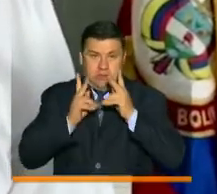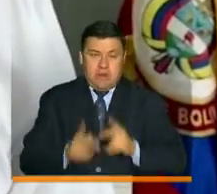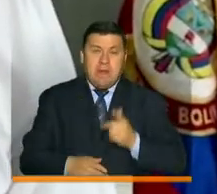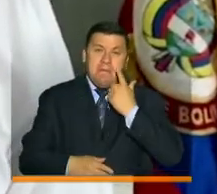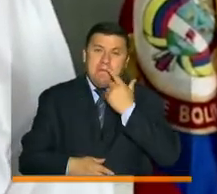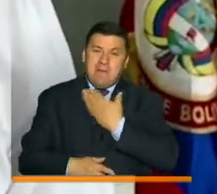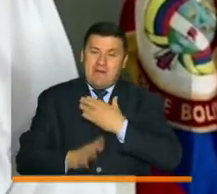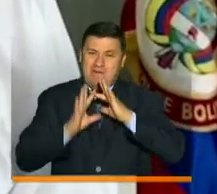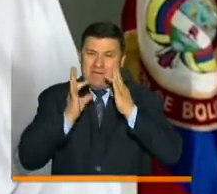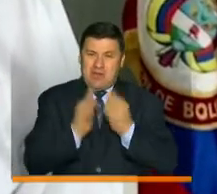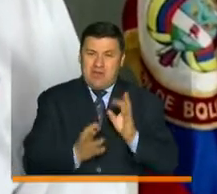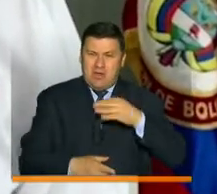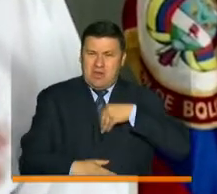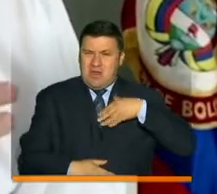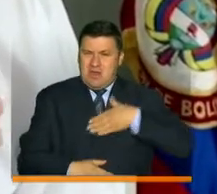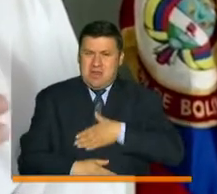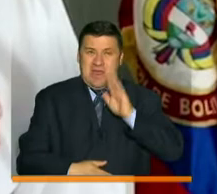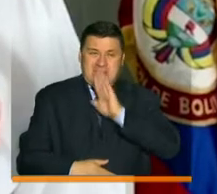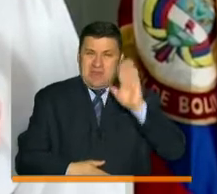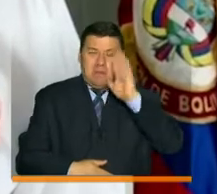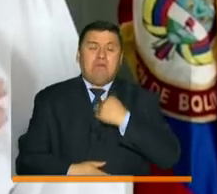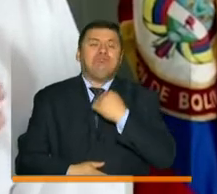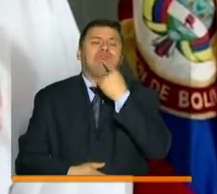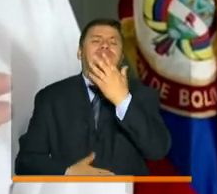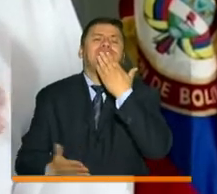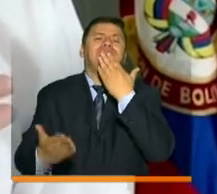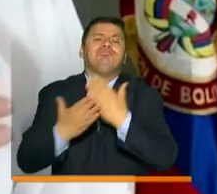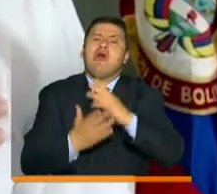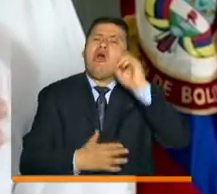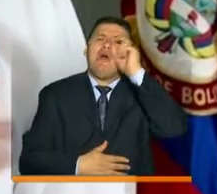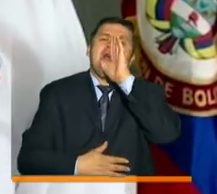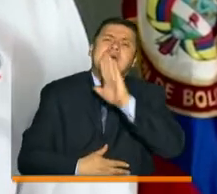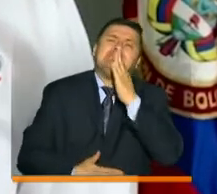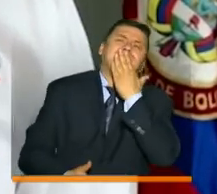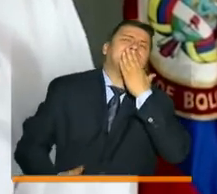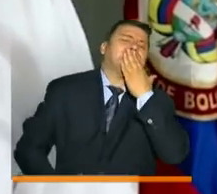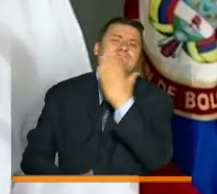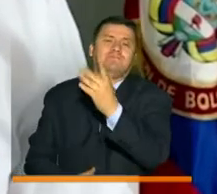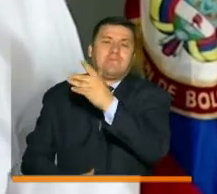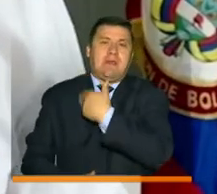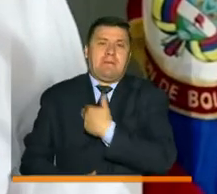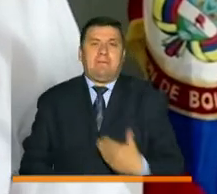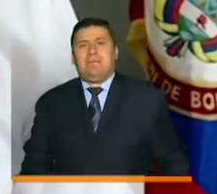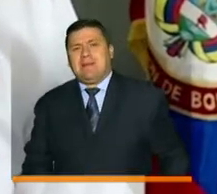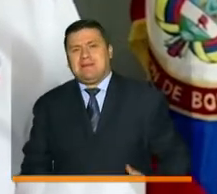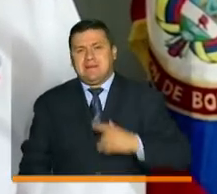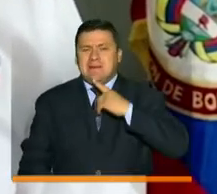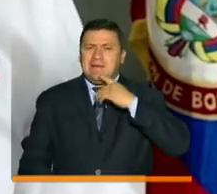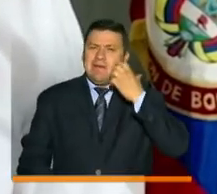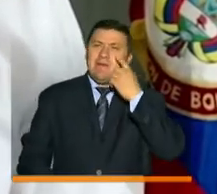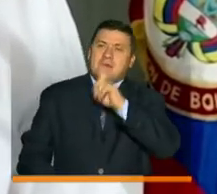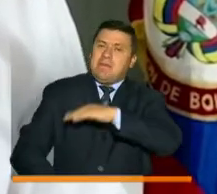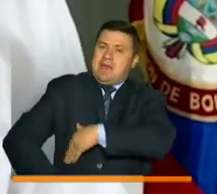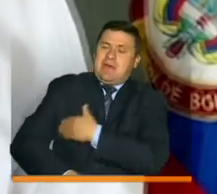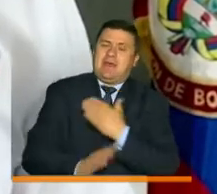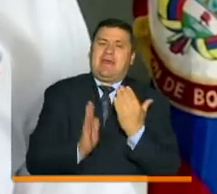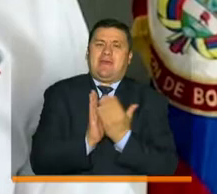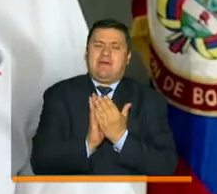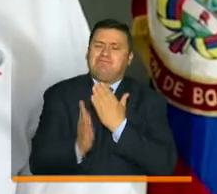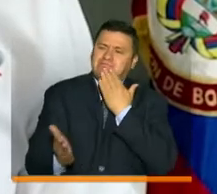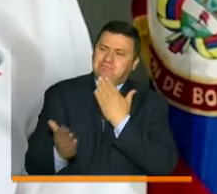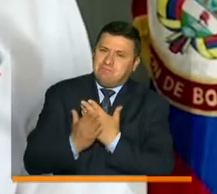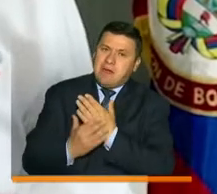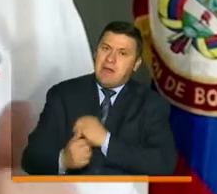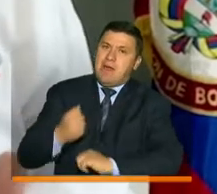y padres de familia de Bolívar el agradecimiento al gobierno nacional, al presidente Iván Duque y a la ministra de Educación